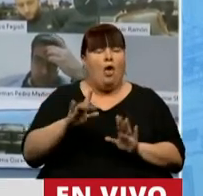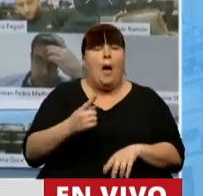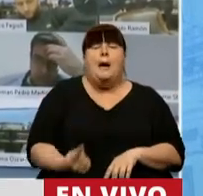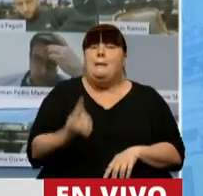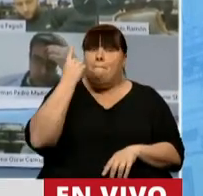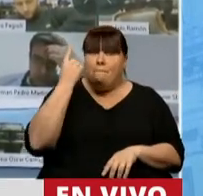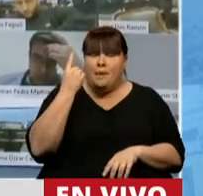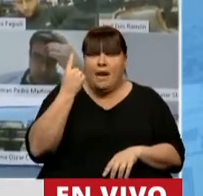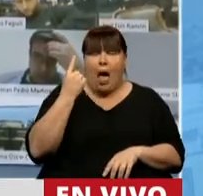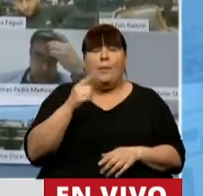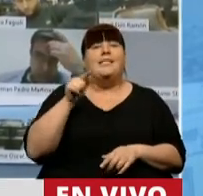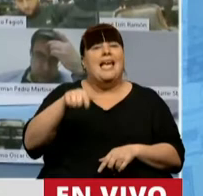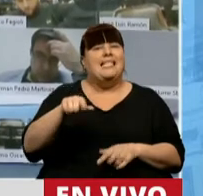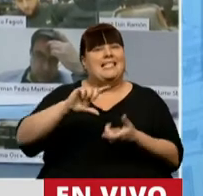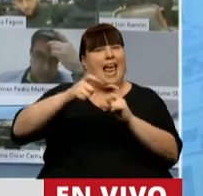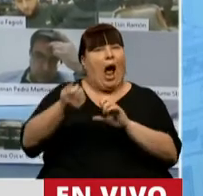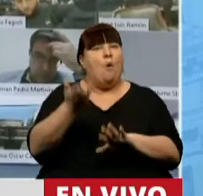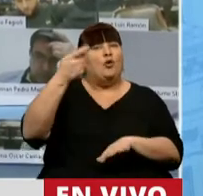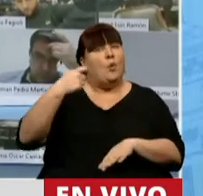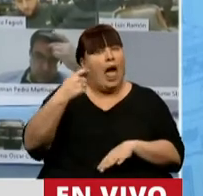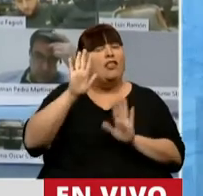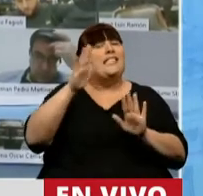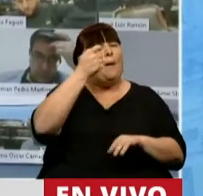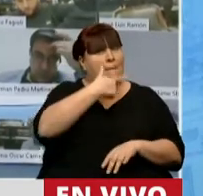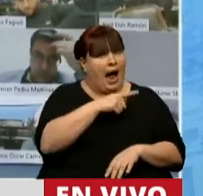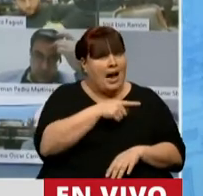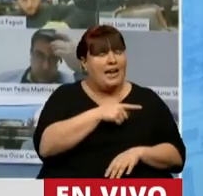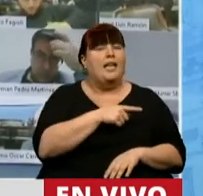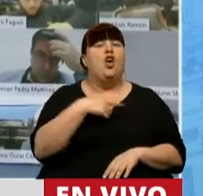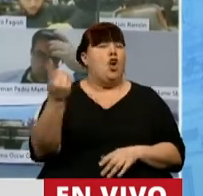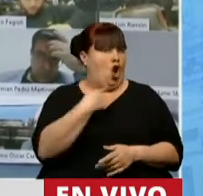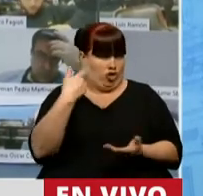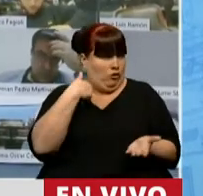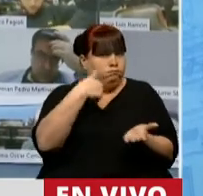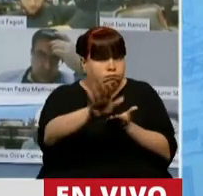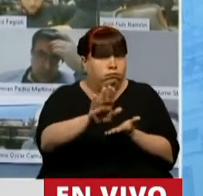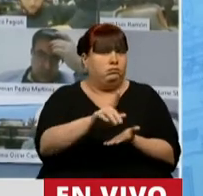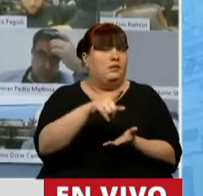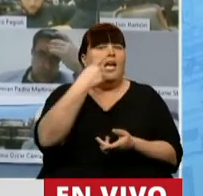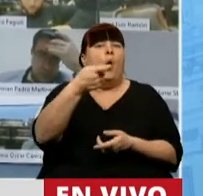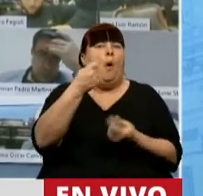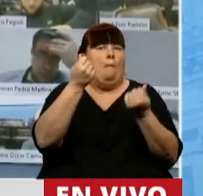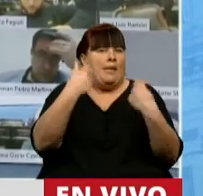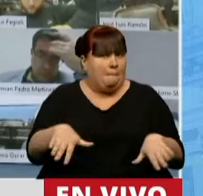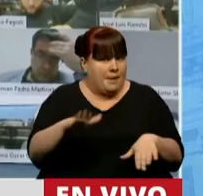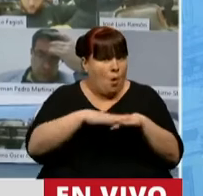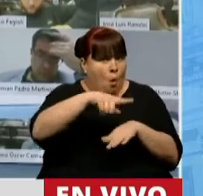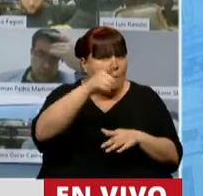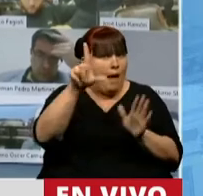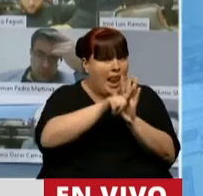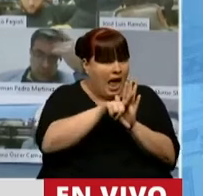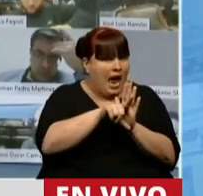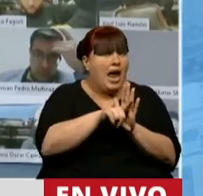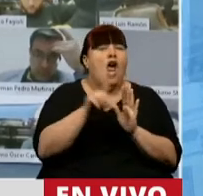vez en esa movilidad macrista que nosotros rechazamos y que había hecho perder a los jubilados y jubiladas, iba,